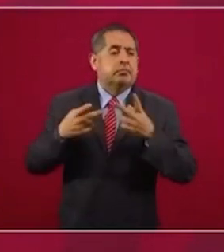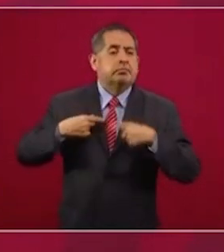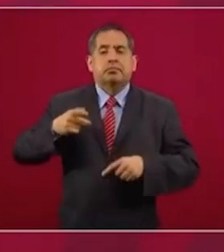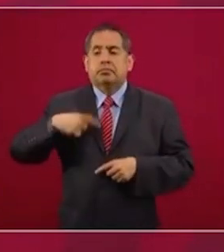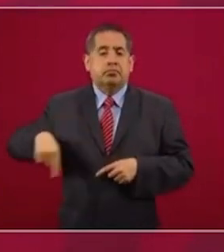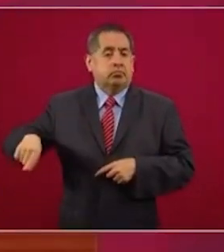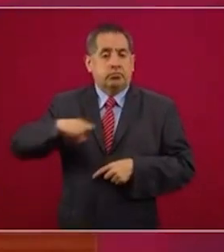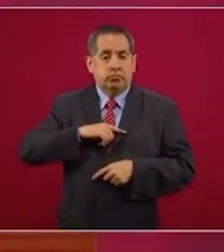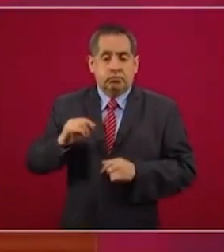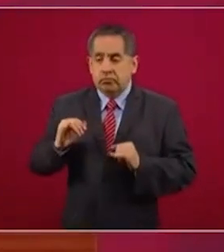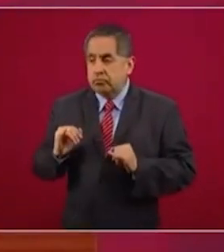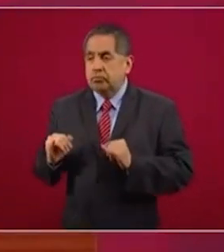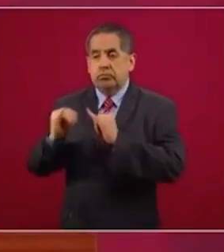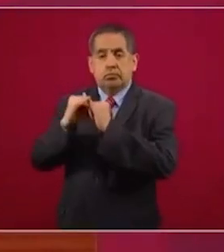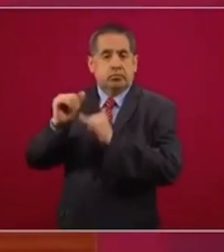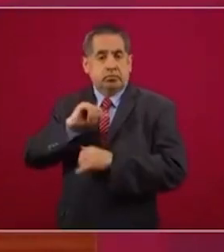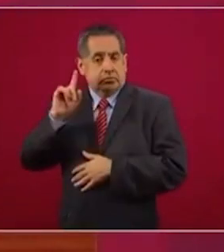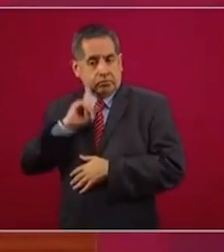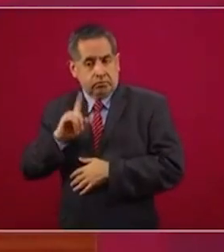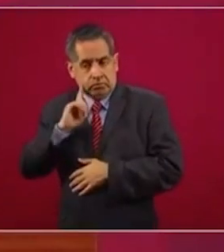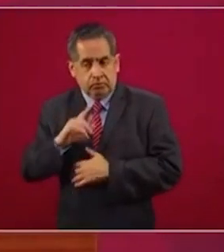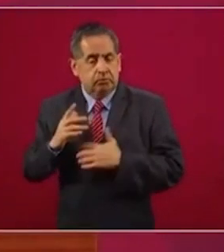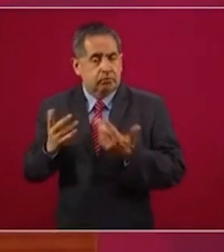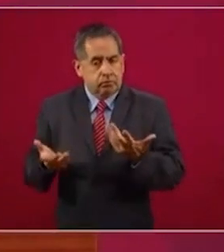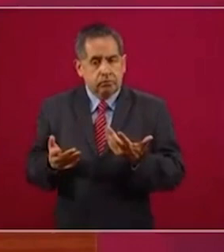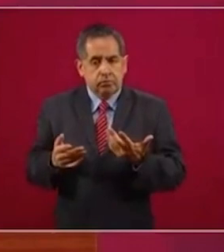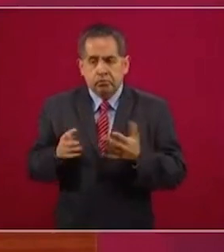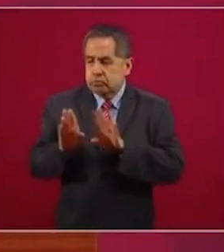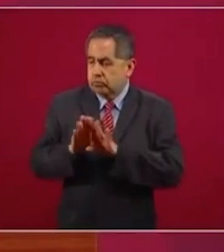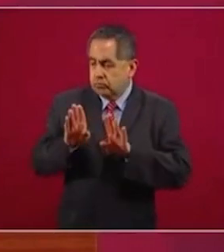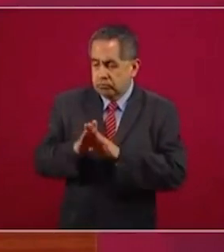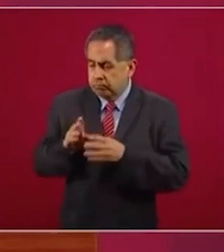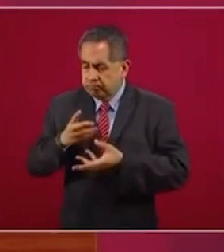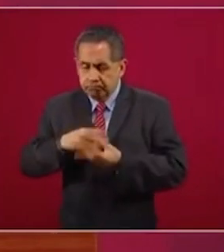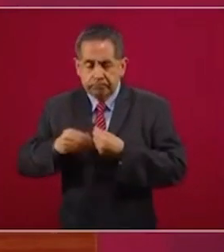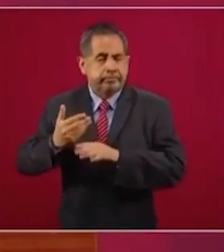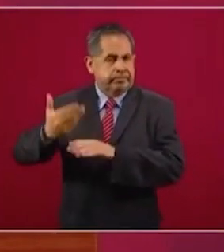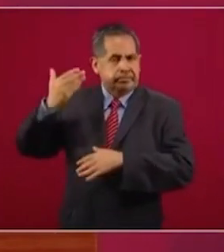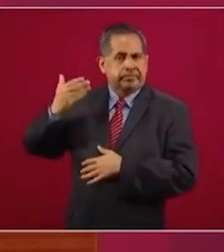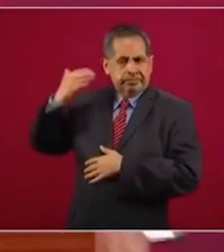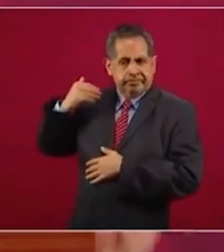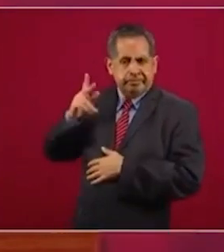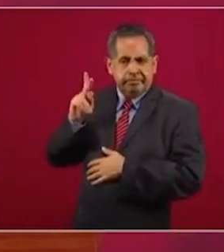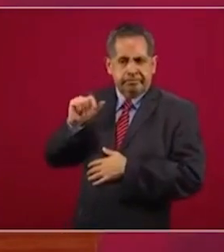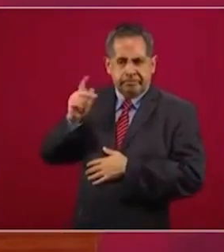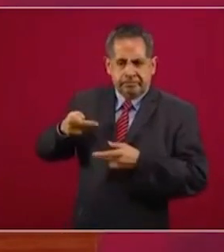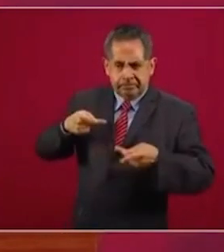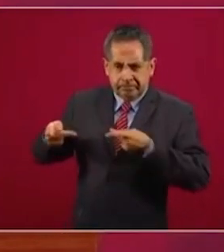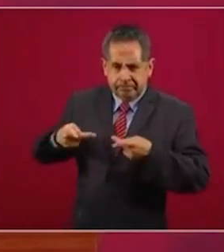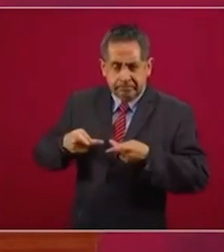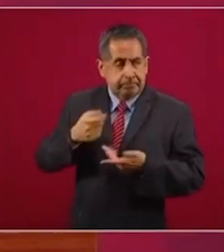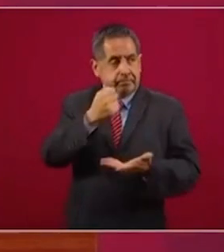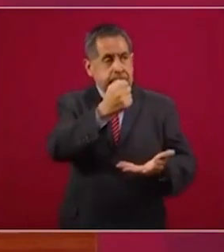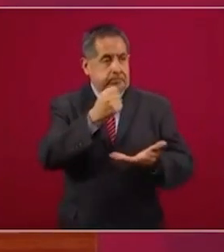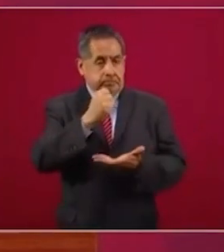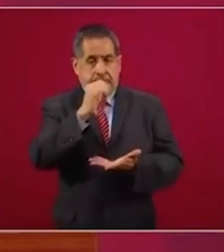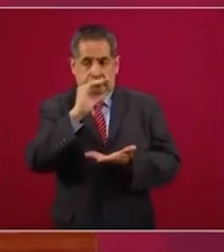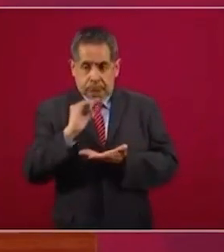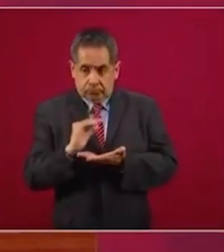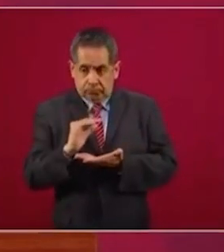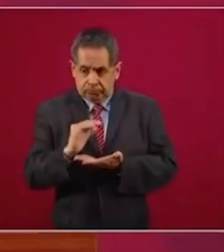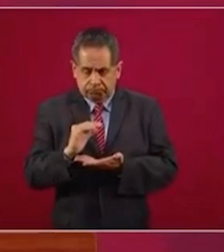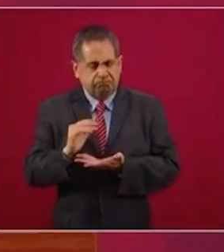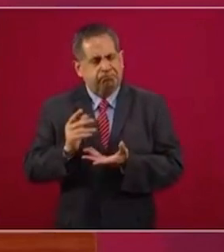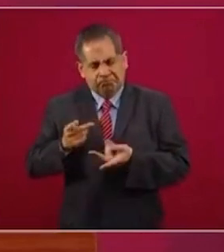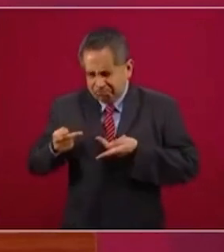del Instituto Nacional de las Mujeres, cómo seguir haciendo lo que teníamos planeado, adaptado también a la situación